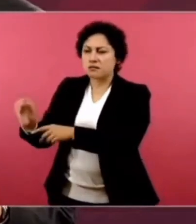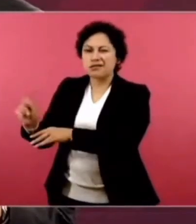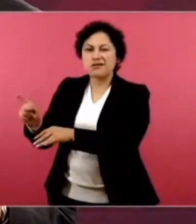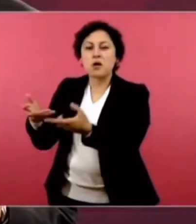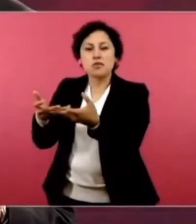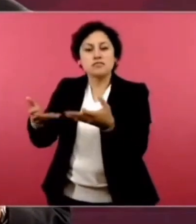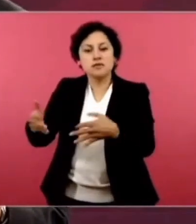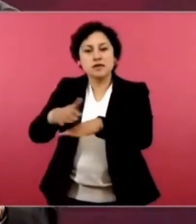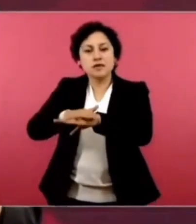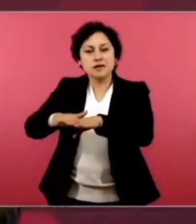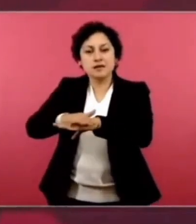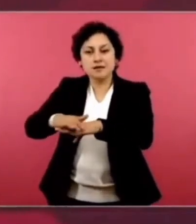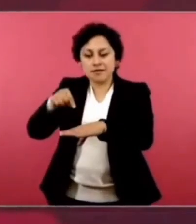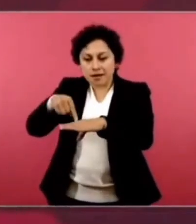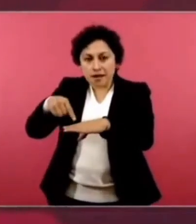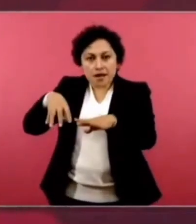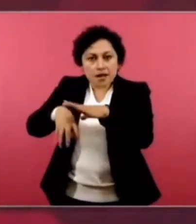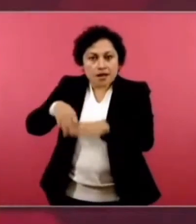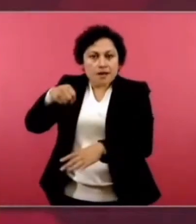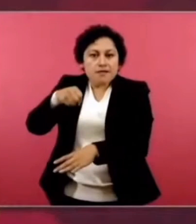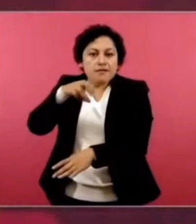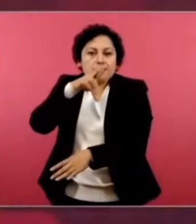Ya podemos